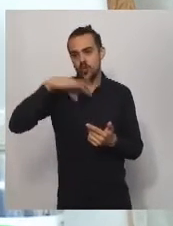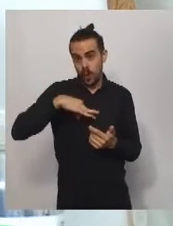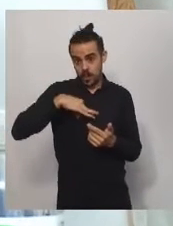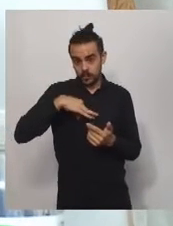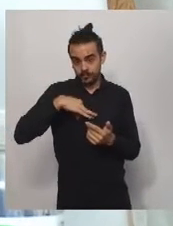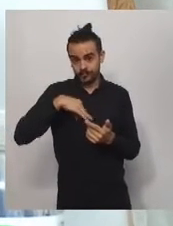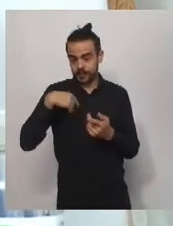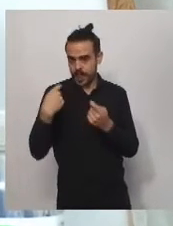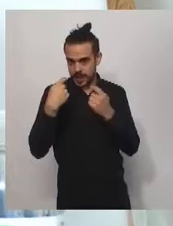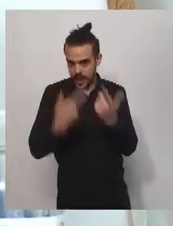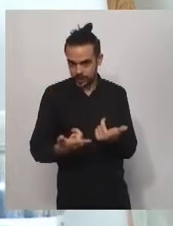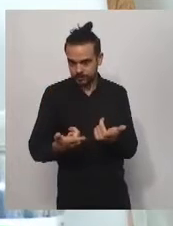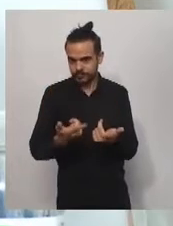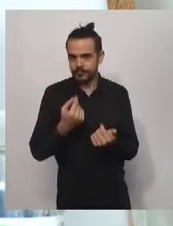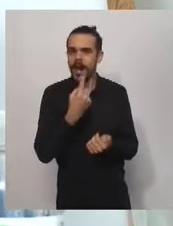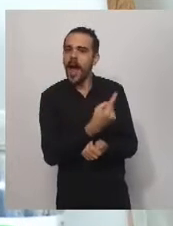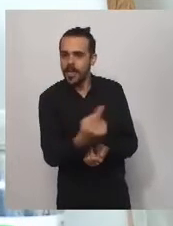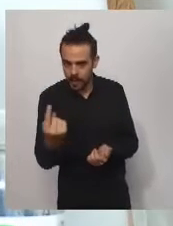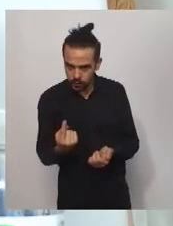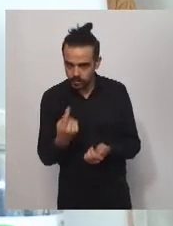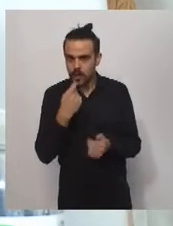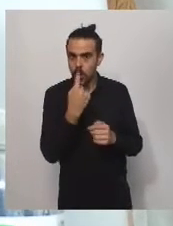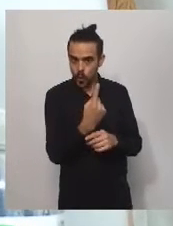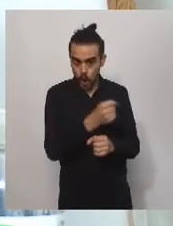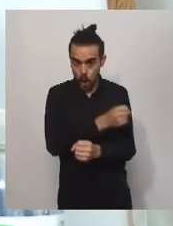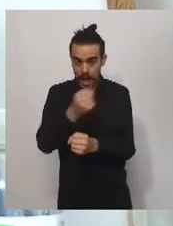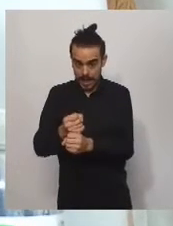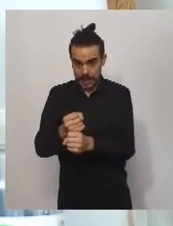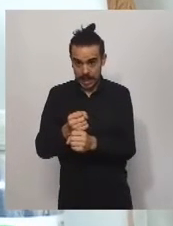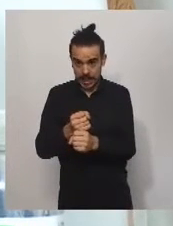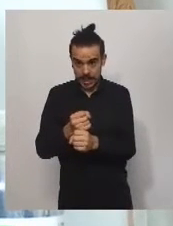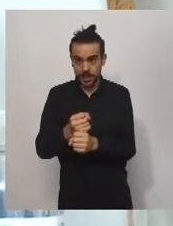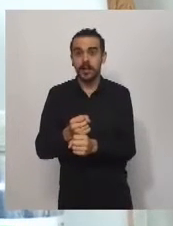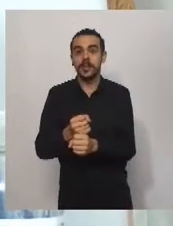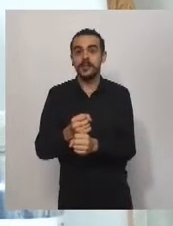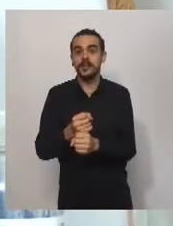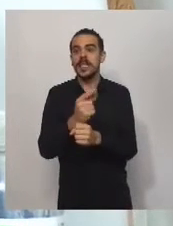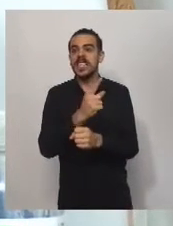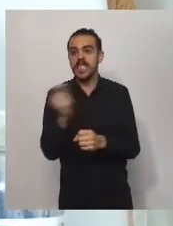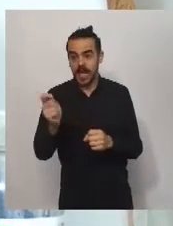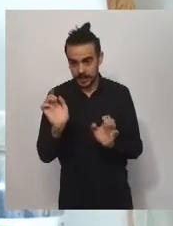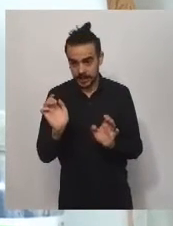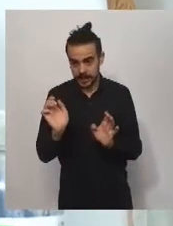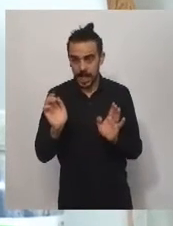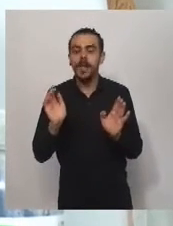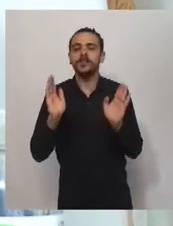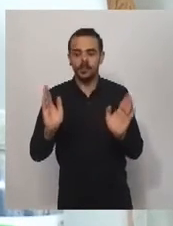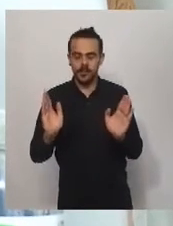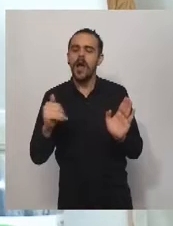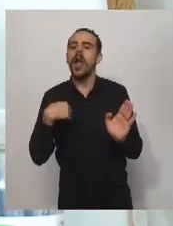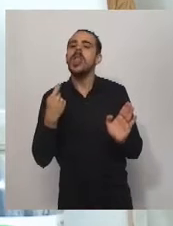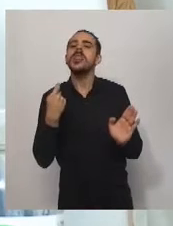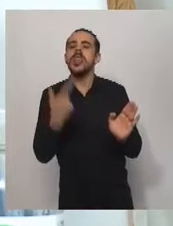que tengan de 1 a 100 empleados, esto es un salario mínimo vital y móvil como contribución retributiva del salario,